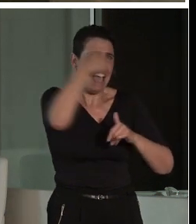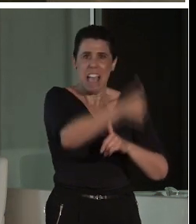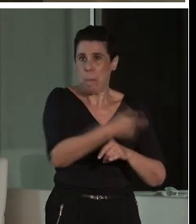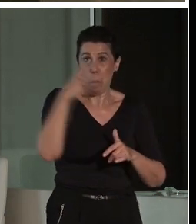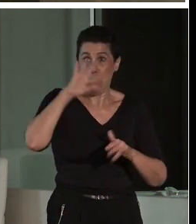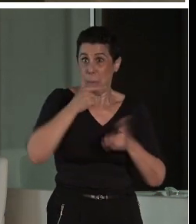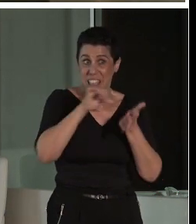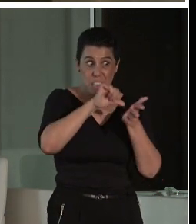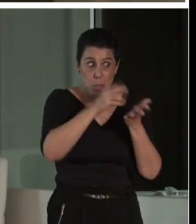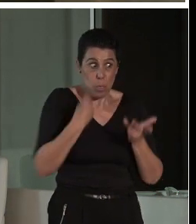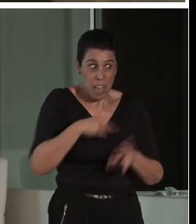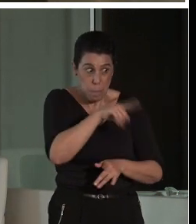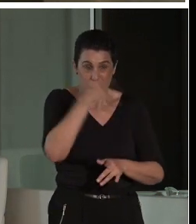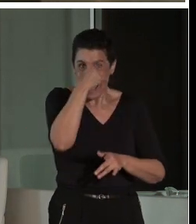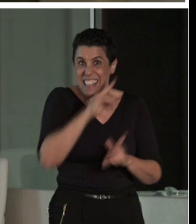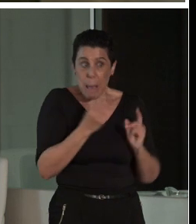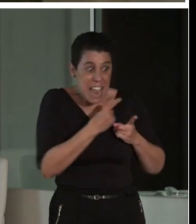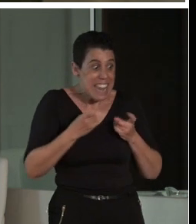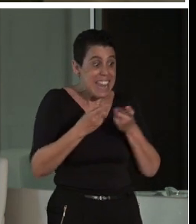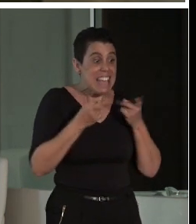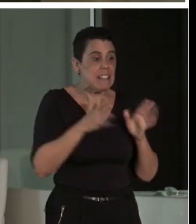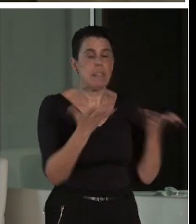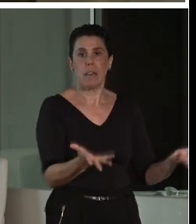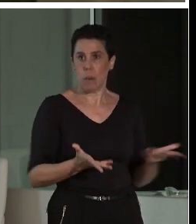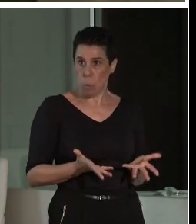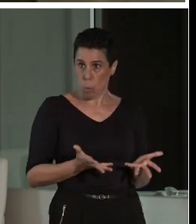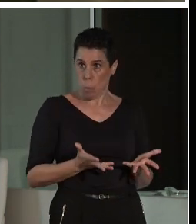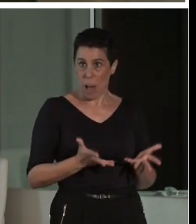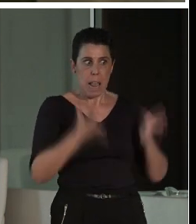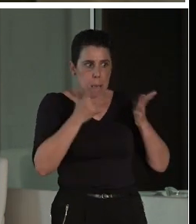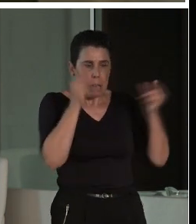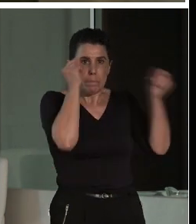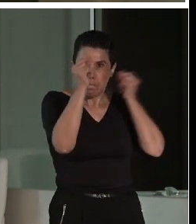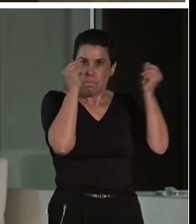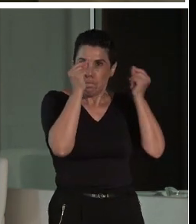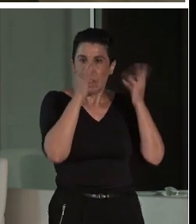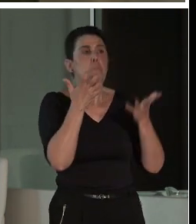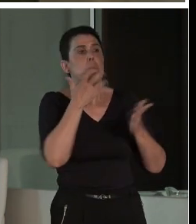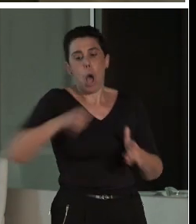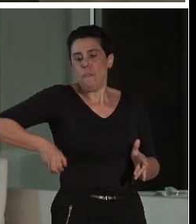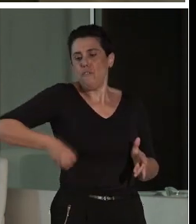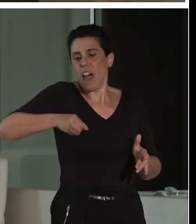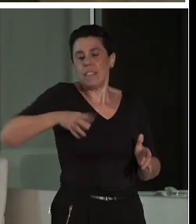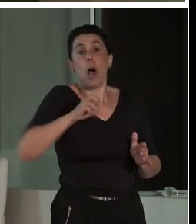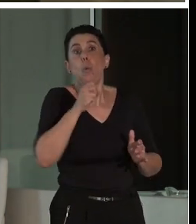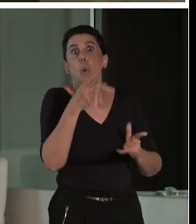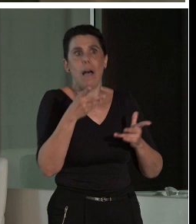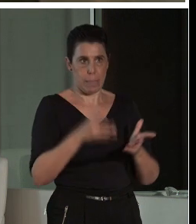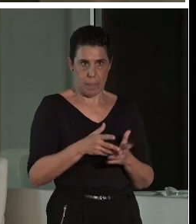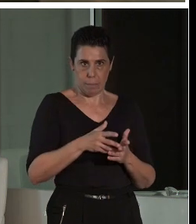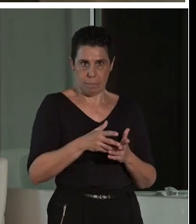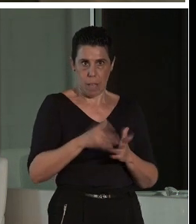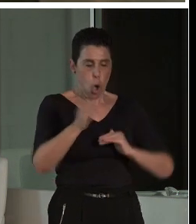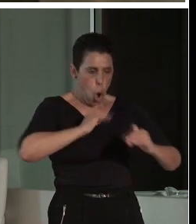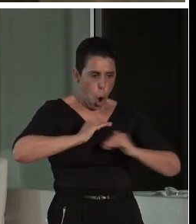detalle, al saber exactamente cuántas barandillas me falta de poner, cuántas superficies de